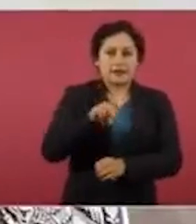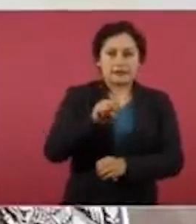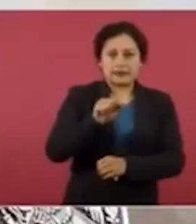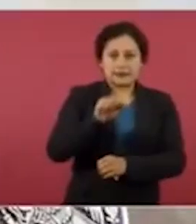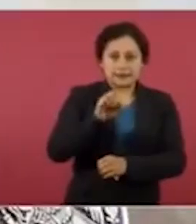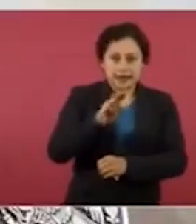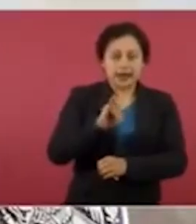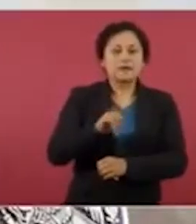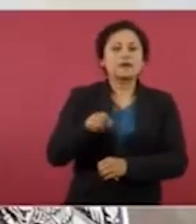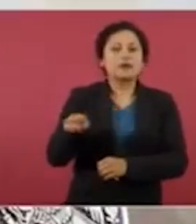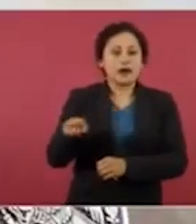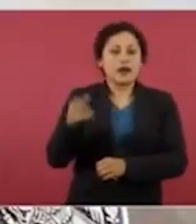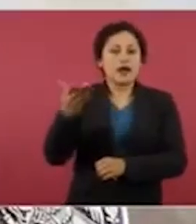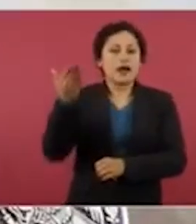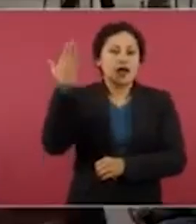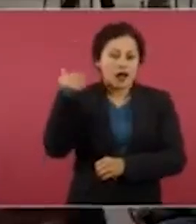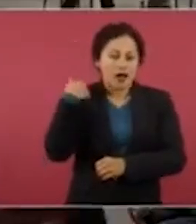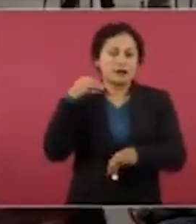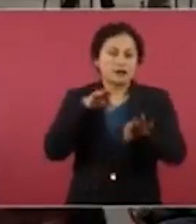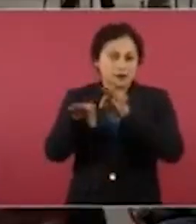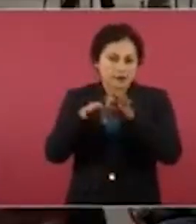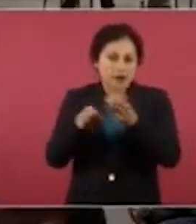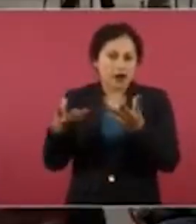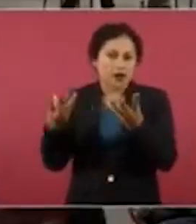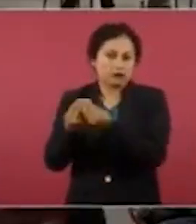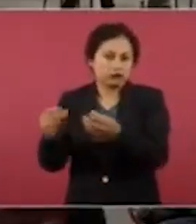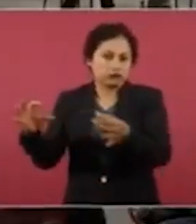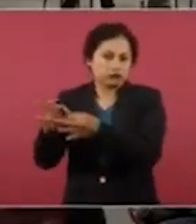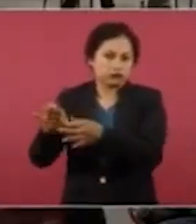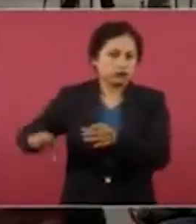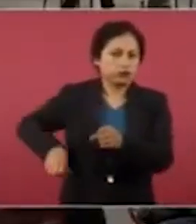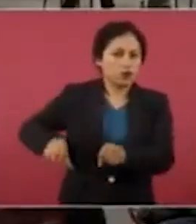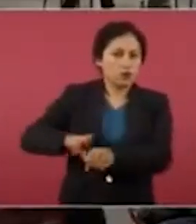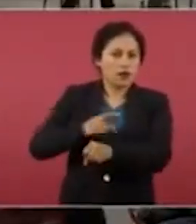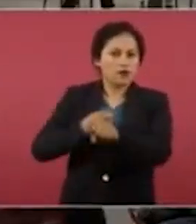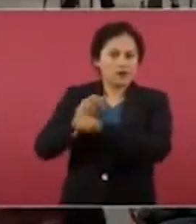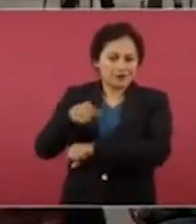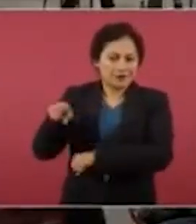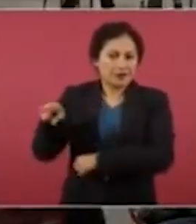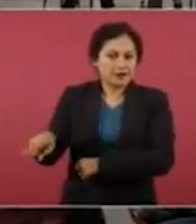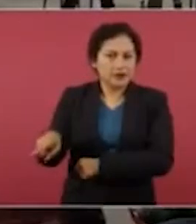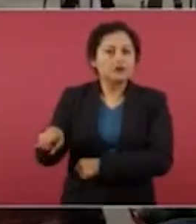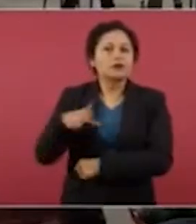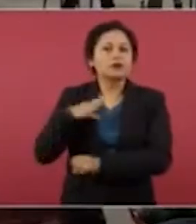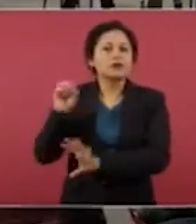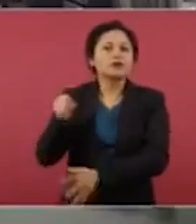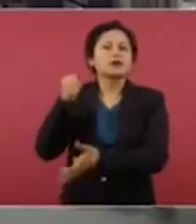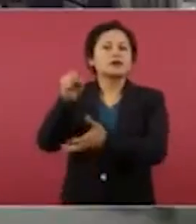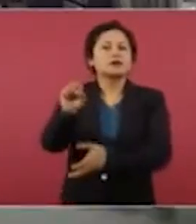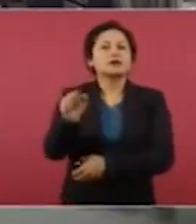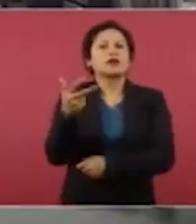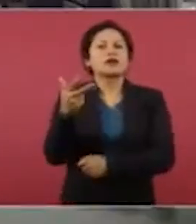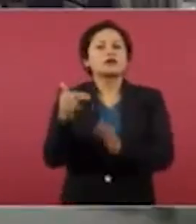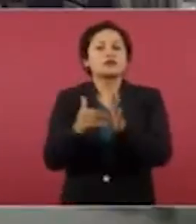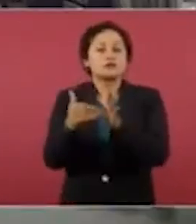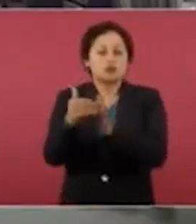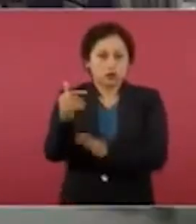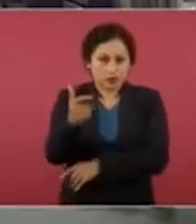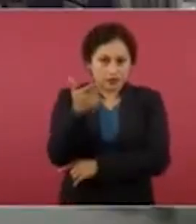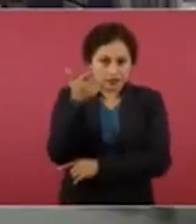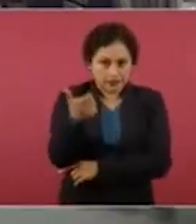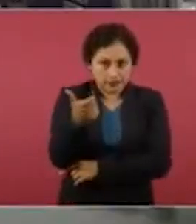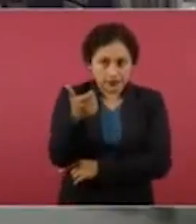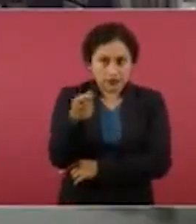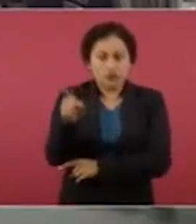con el gobierno del estado, se tiene una inversión importante de 68 millones de pesos en